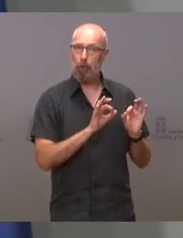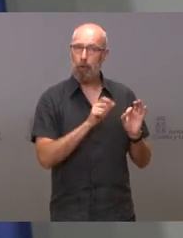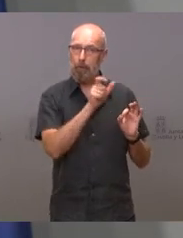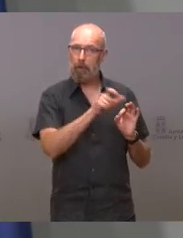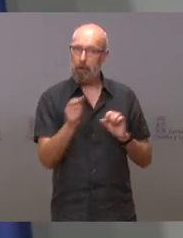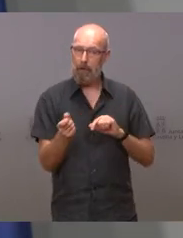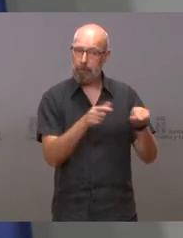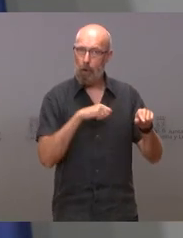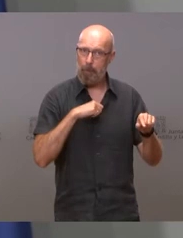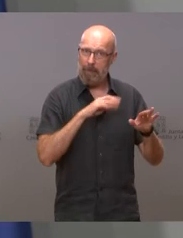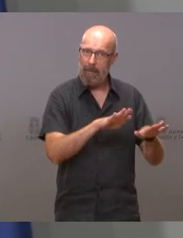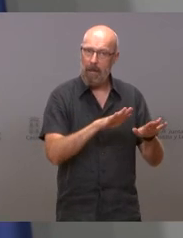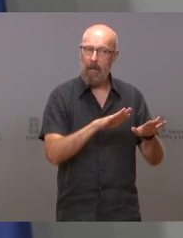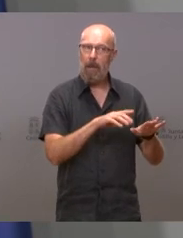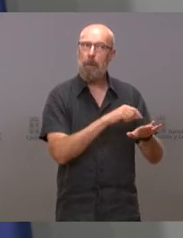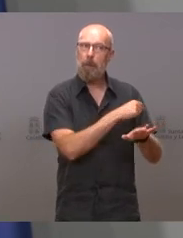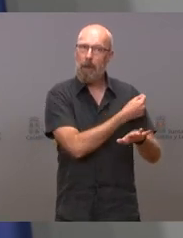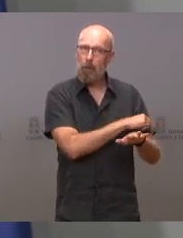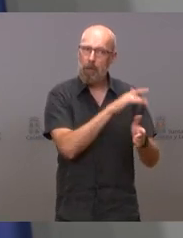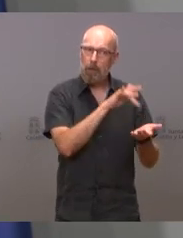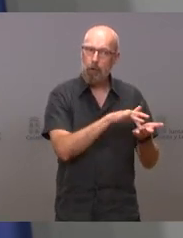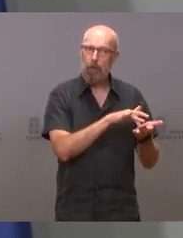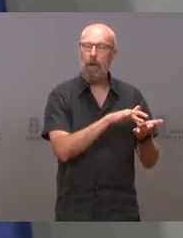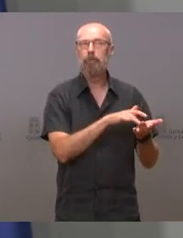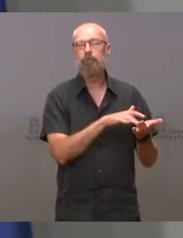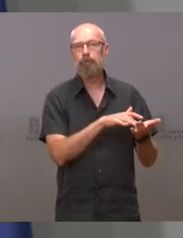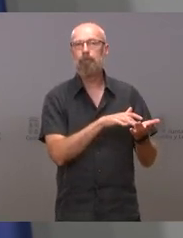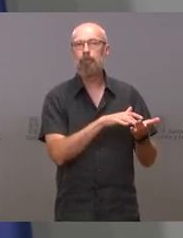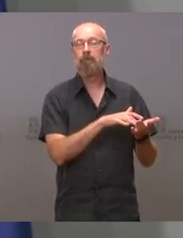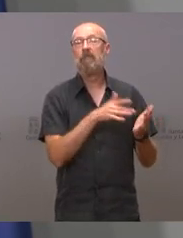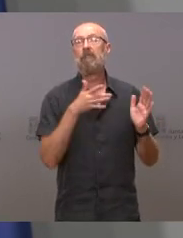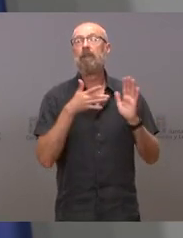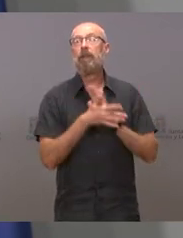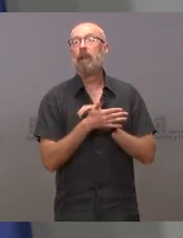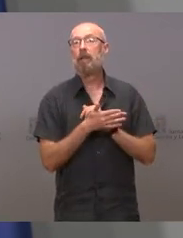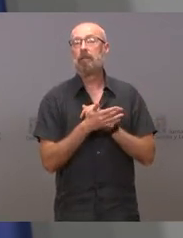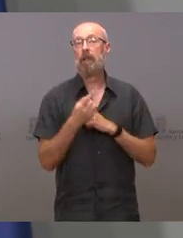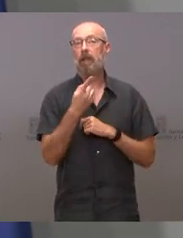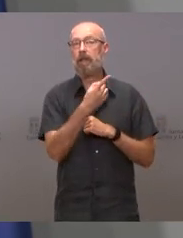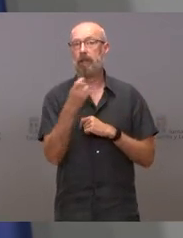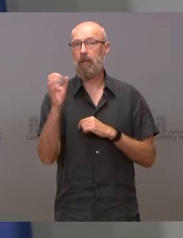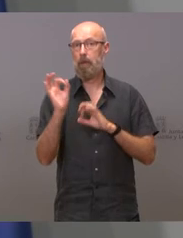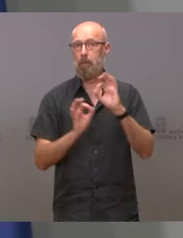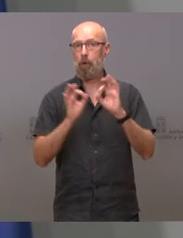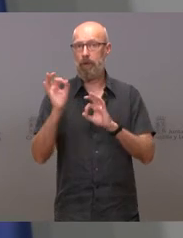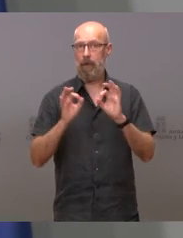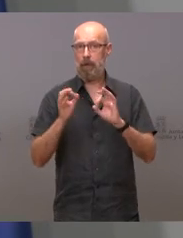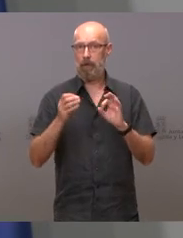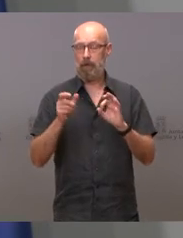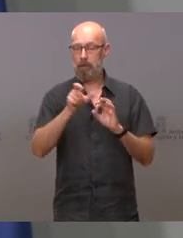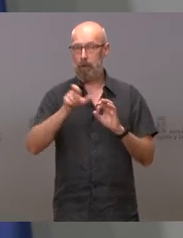estaban vacunados. Si es que prácticamente el 100 por ciento de los habitantes